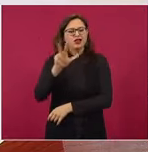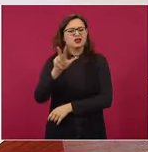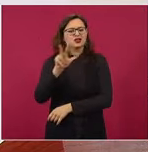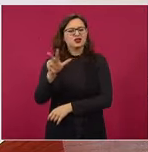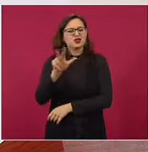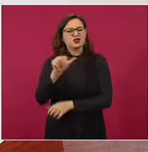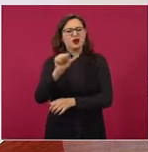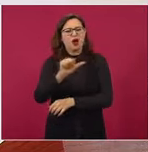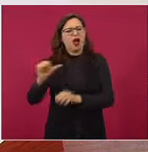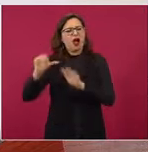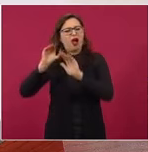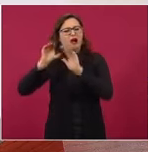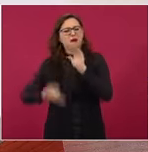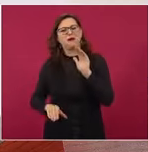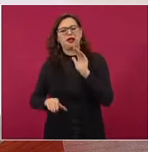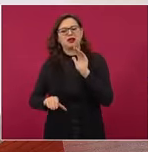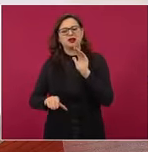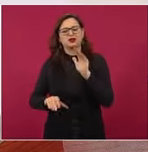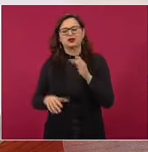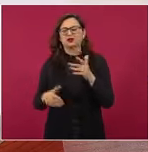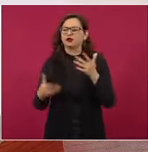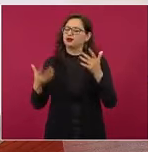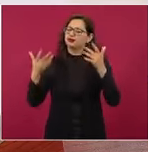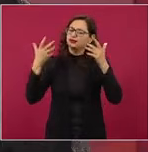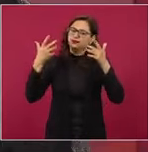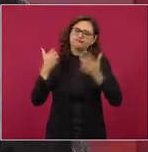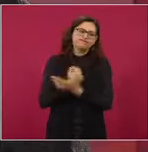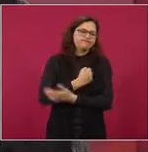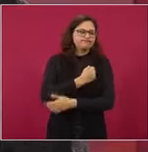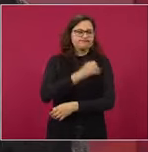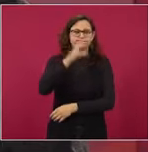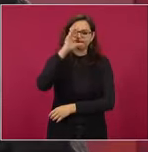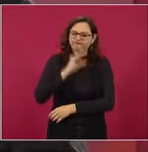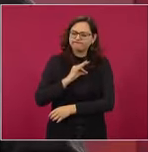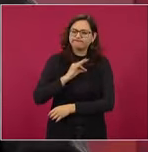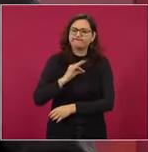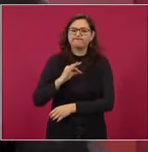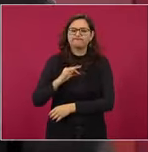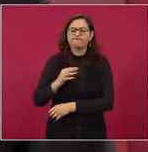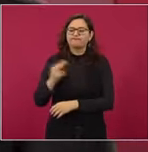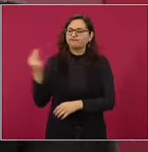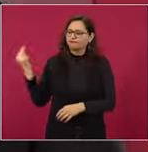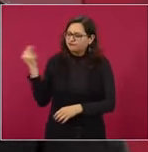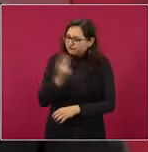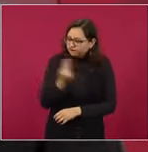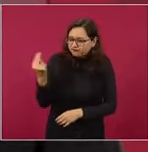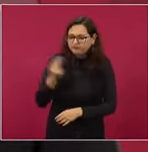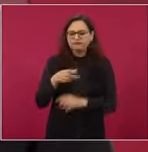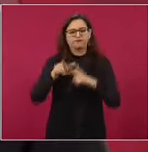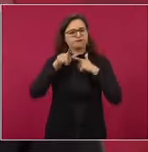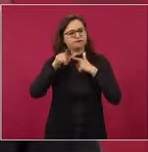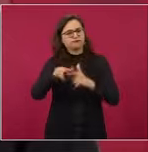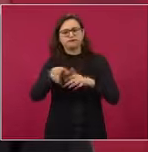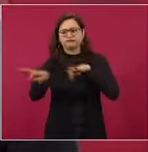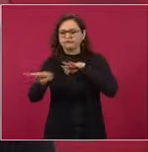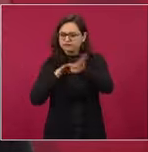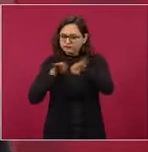en que no se desintegren las familias, en que se les den opciones a los jóvenes,